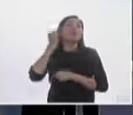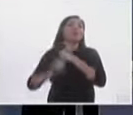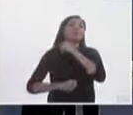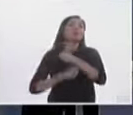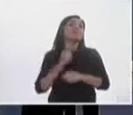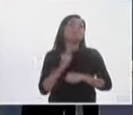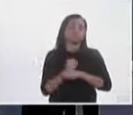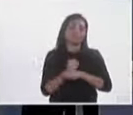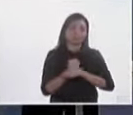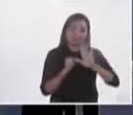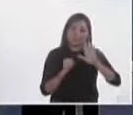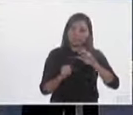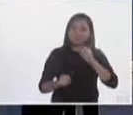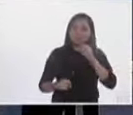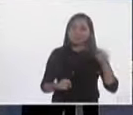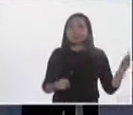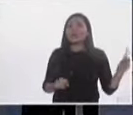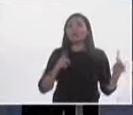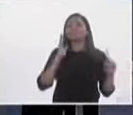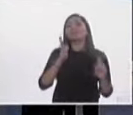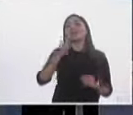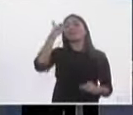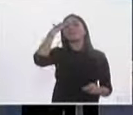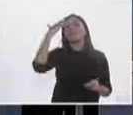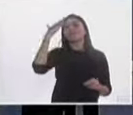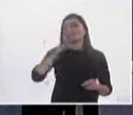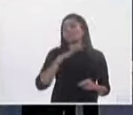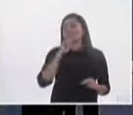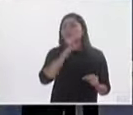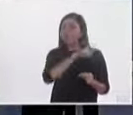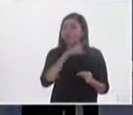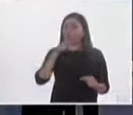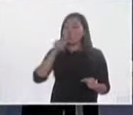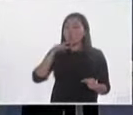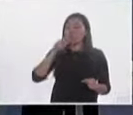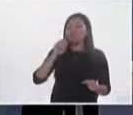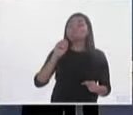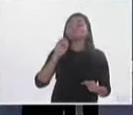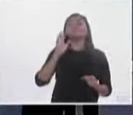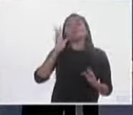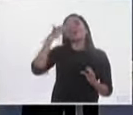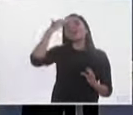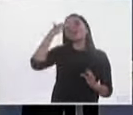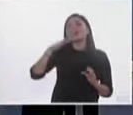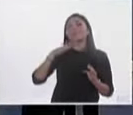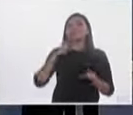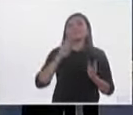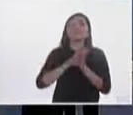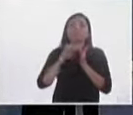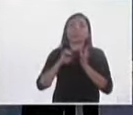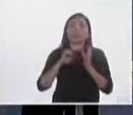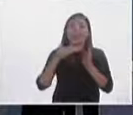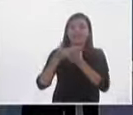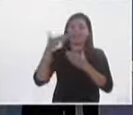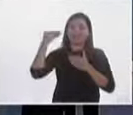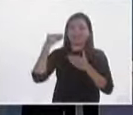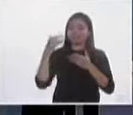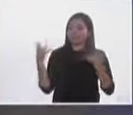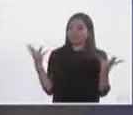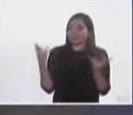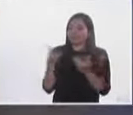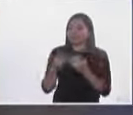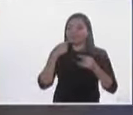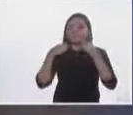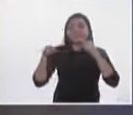los riesgos y creo que él sabía también a qué se iba a enfrentar y el otro día comentaba en una mesa de análisis precisamente